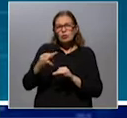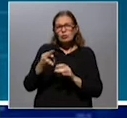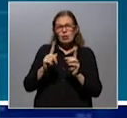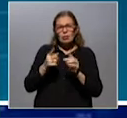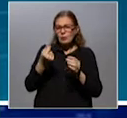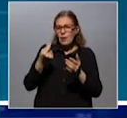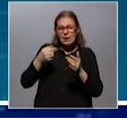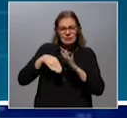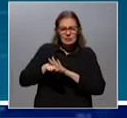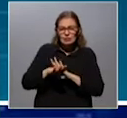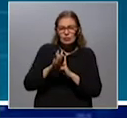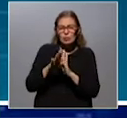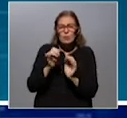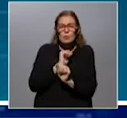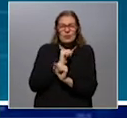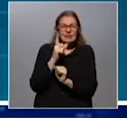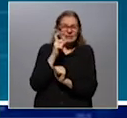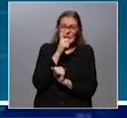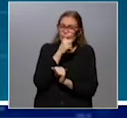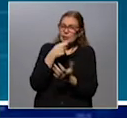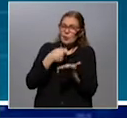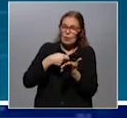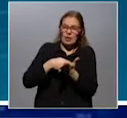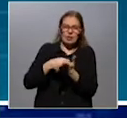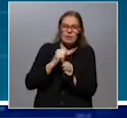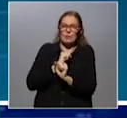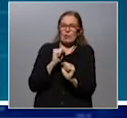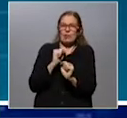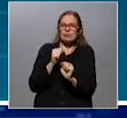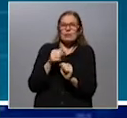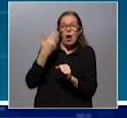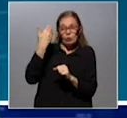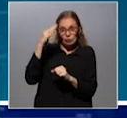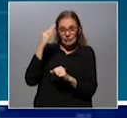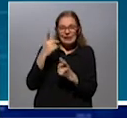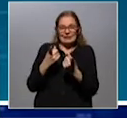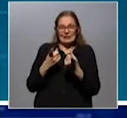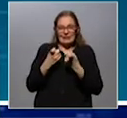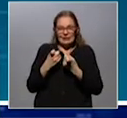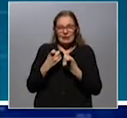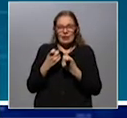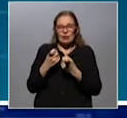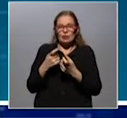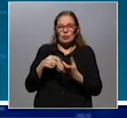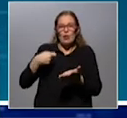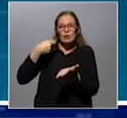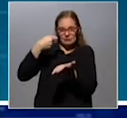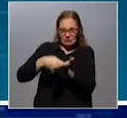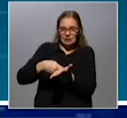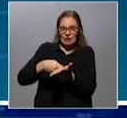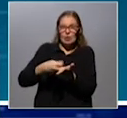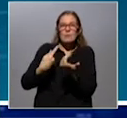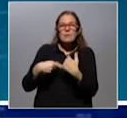tiene ingresos y es muy difícil Poder solventarlo, ¿no? Eso hace que las autoridades entiendan que es necesario Inyectarle dinero, pero